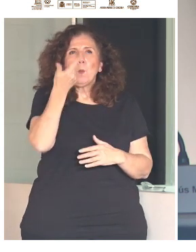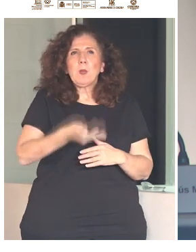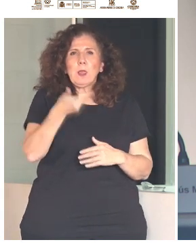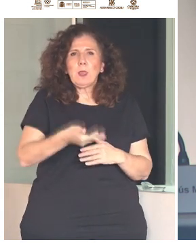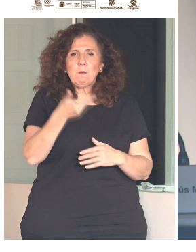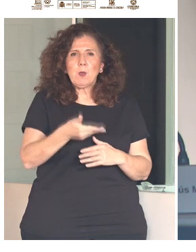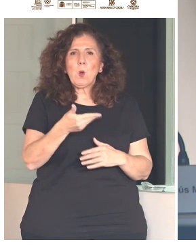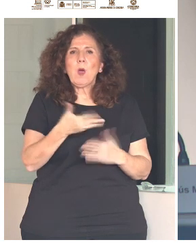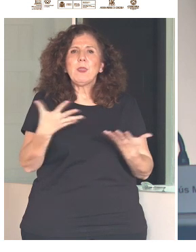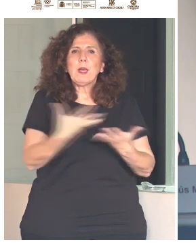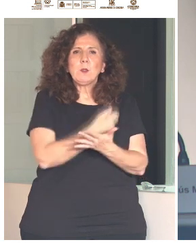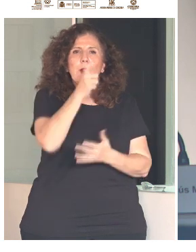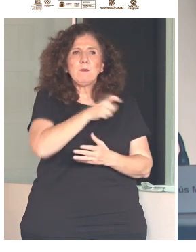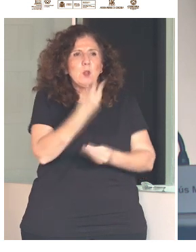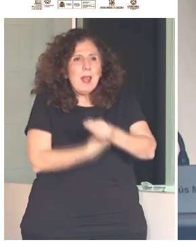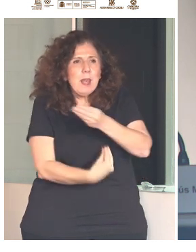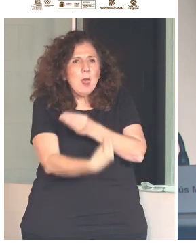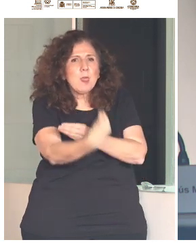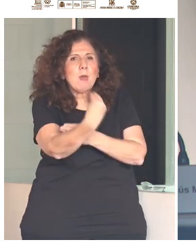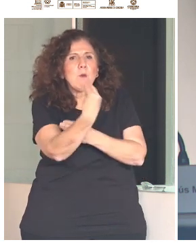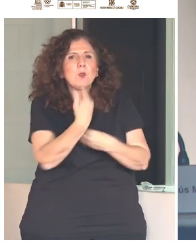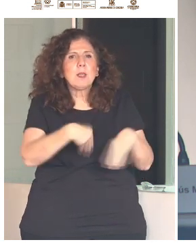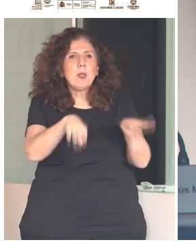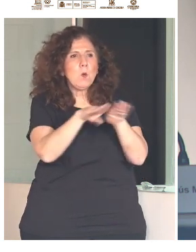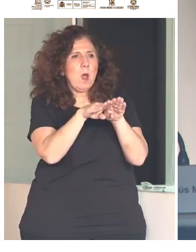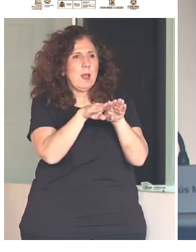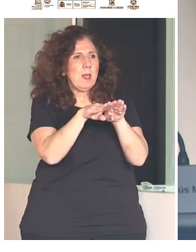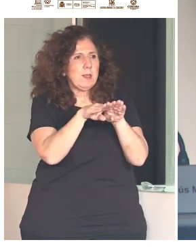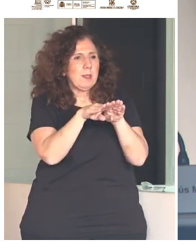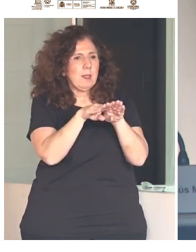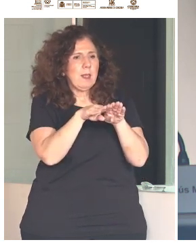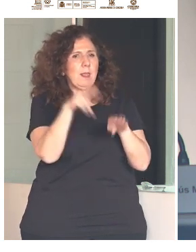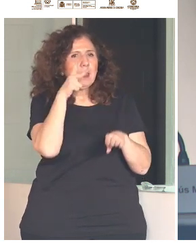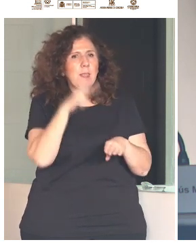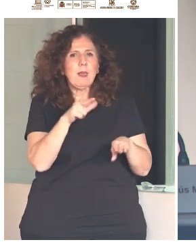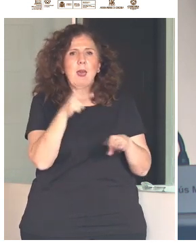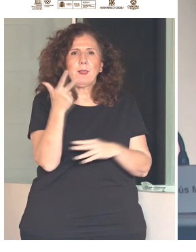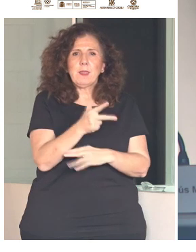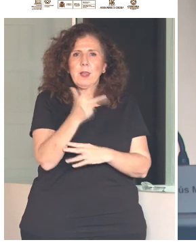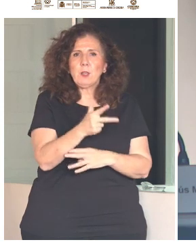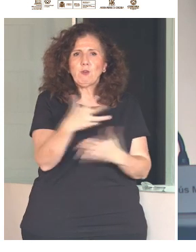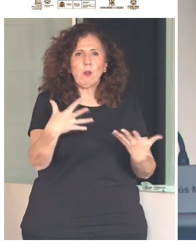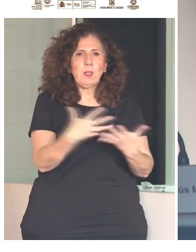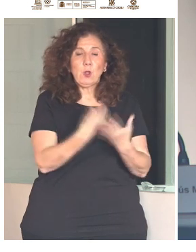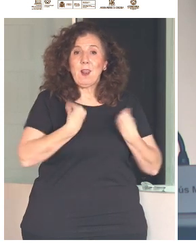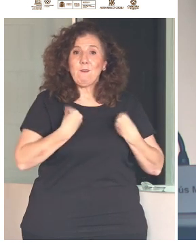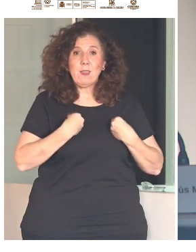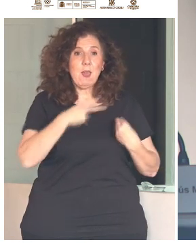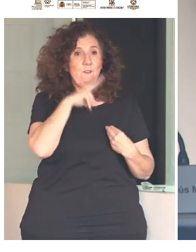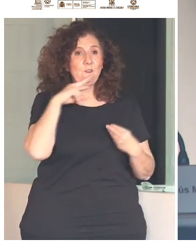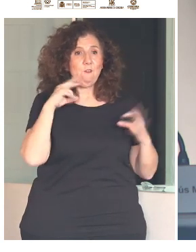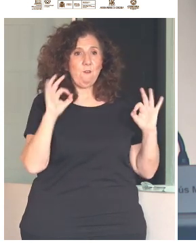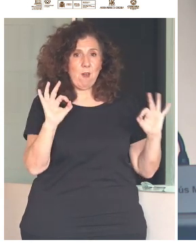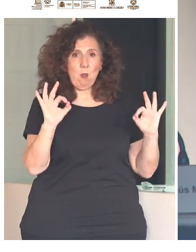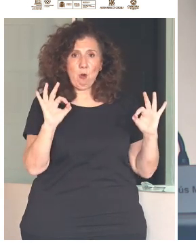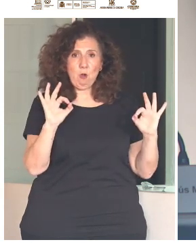humanos nacemos iguales en dignidad y en derechos, y todas las vidas tienen el mismo valor. Este